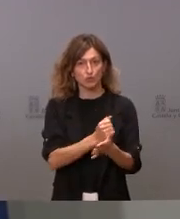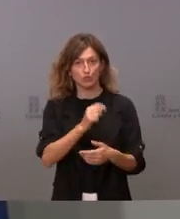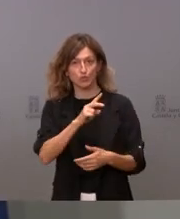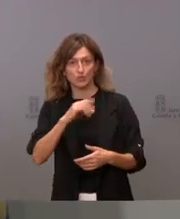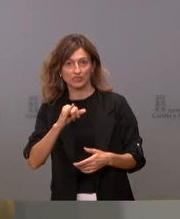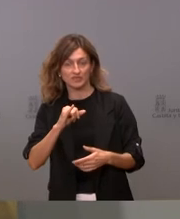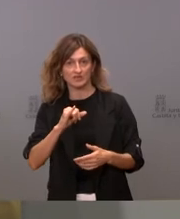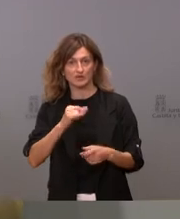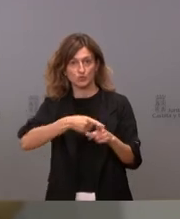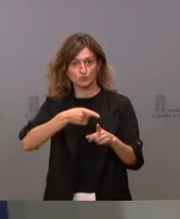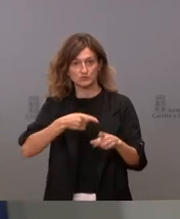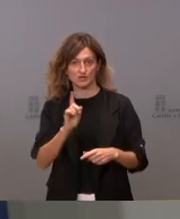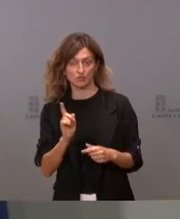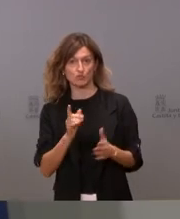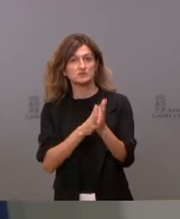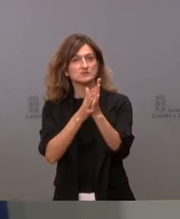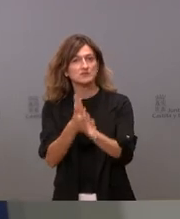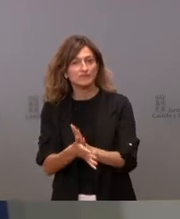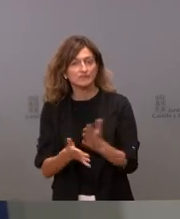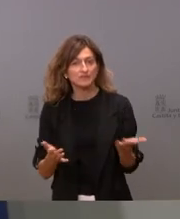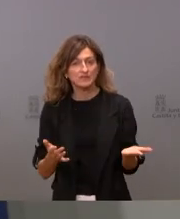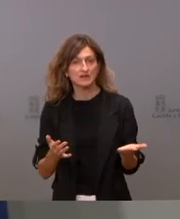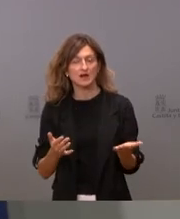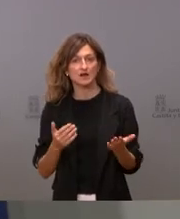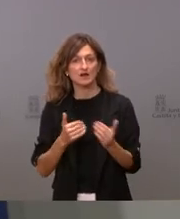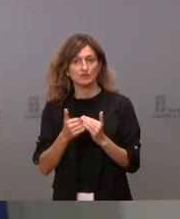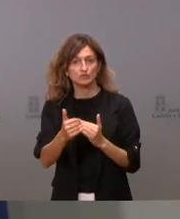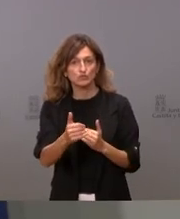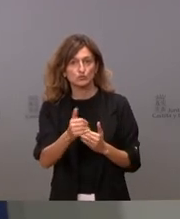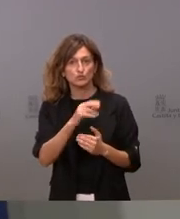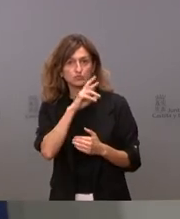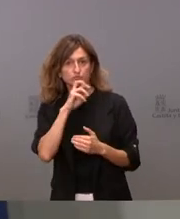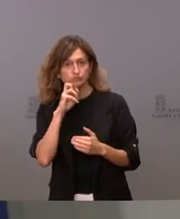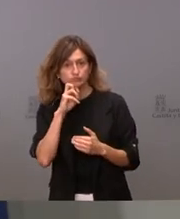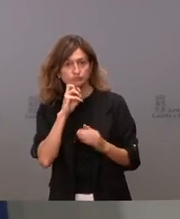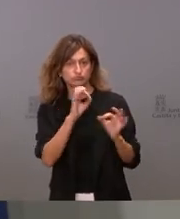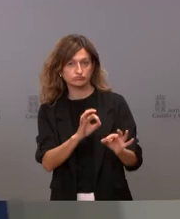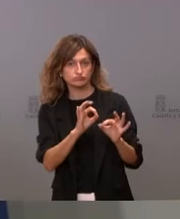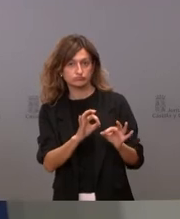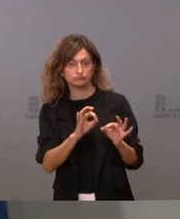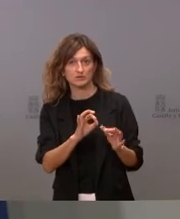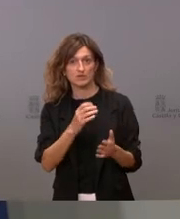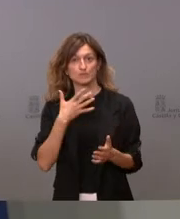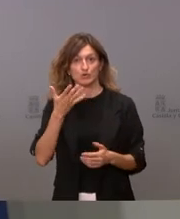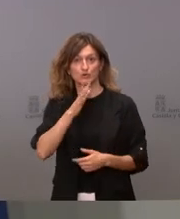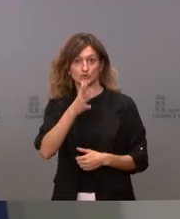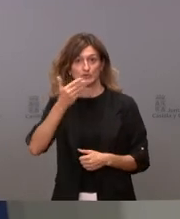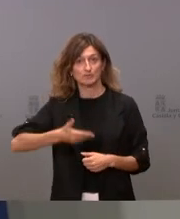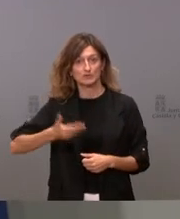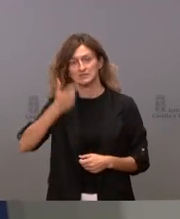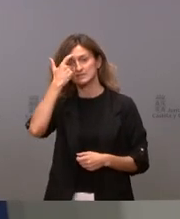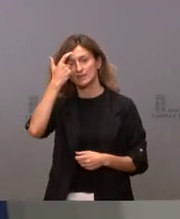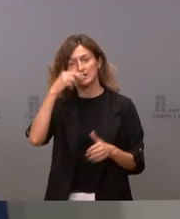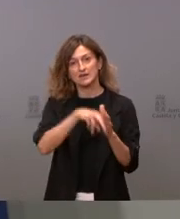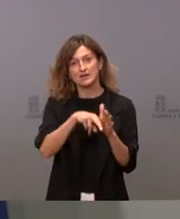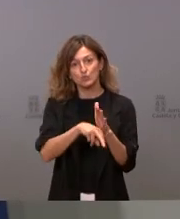extensión de las UCIs. Eso no quiere decir que no vayamos a mantenerlas en el contador porque es importante saber con qué